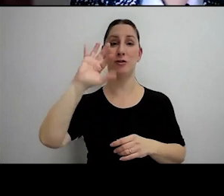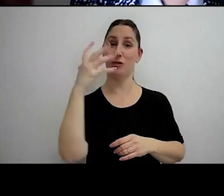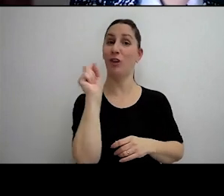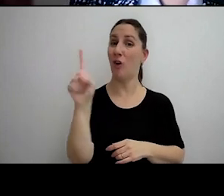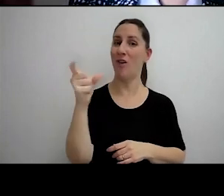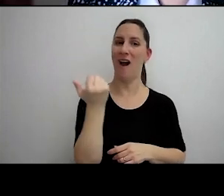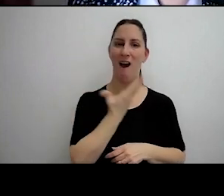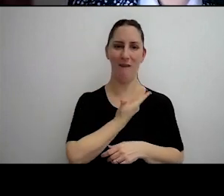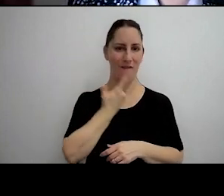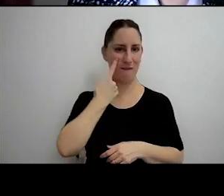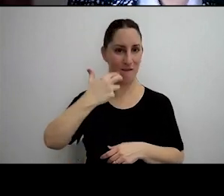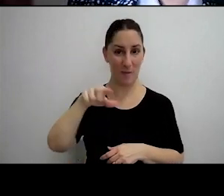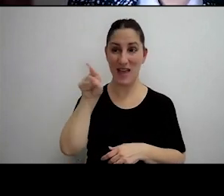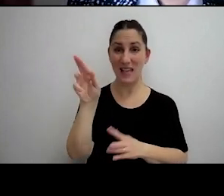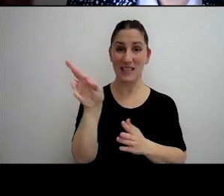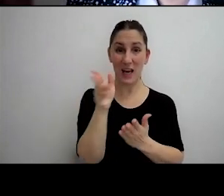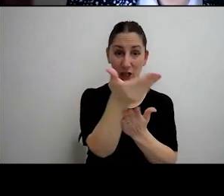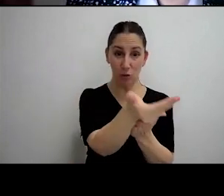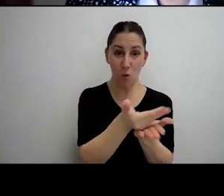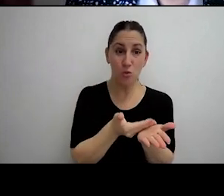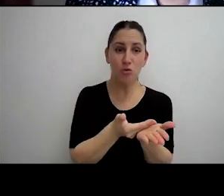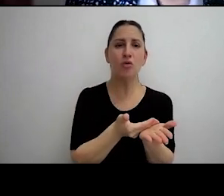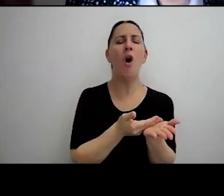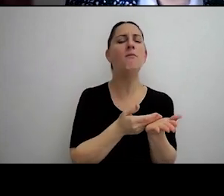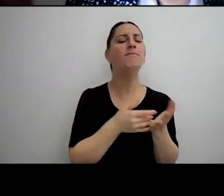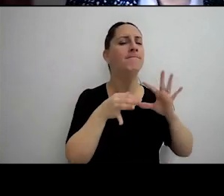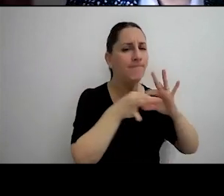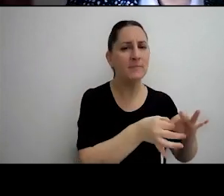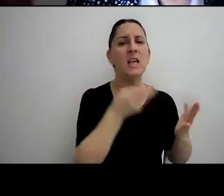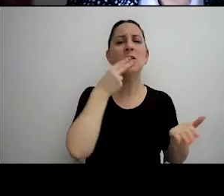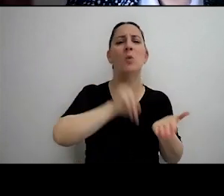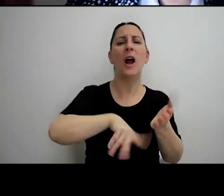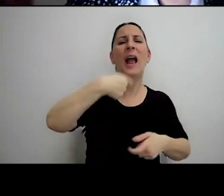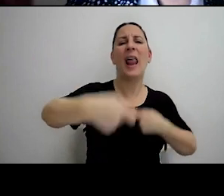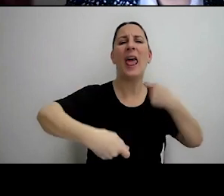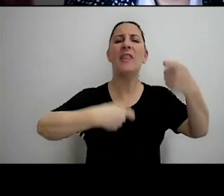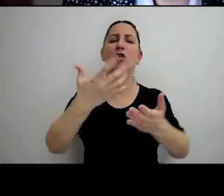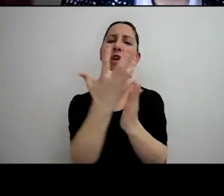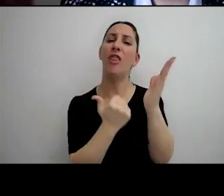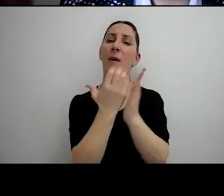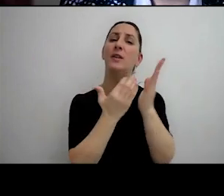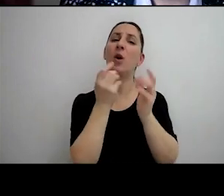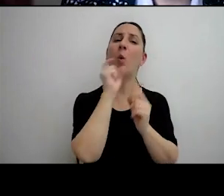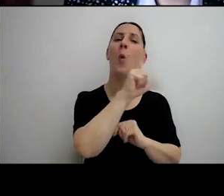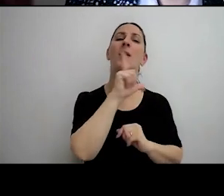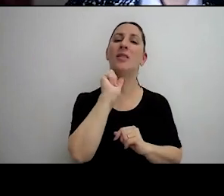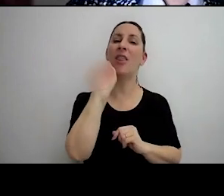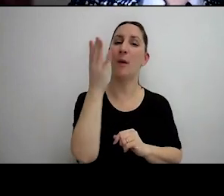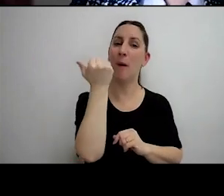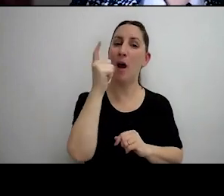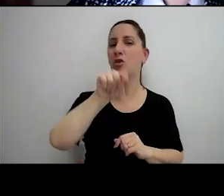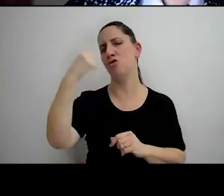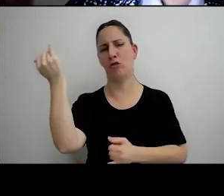donde esta resolución se ampara en impuestos sobre créditos y débitos en cuentas bancarias y otras operaciones.